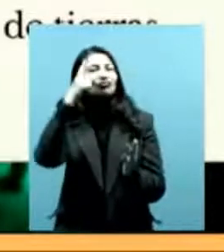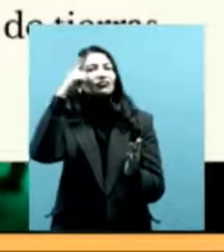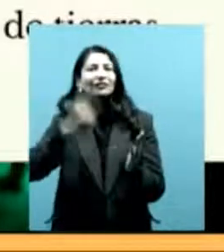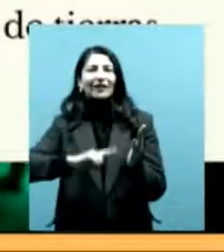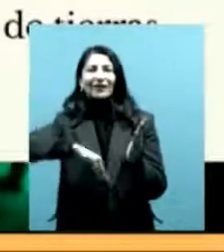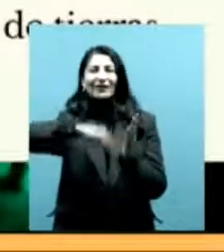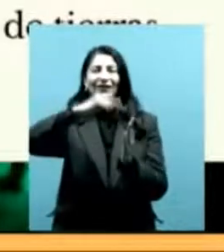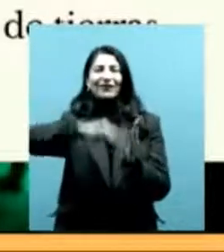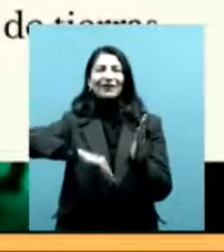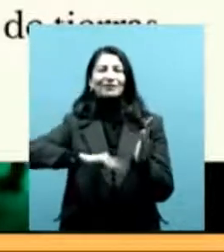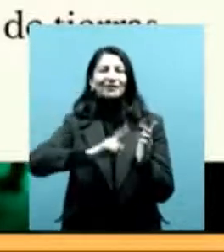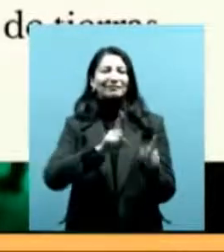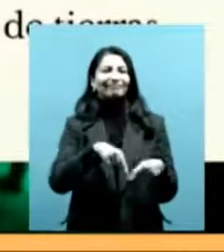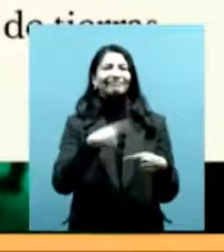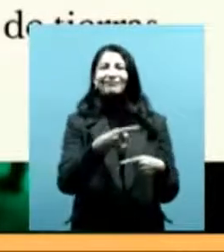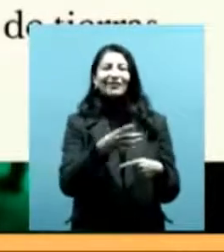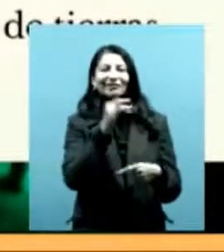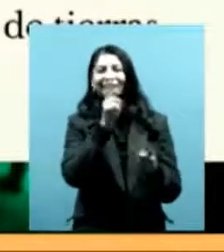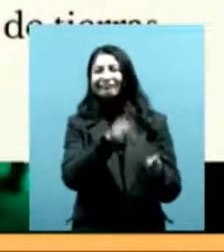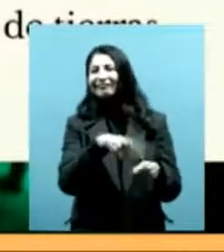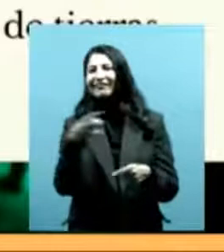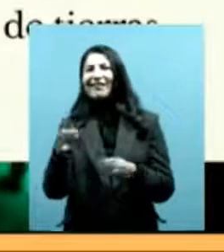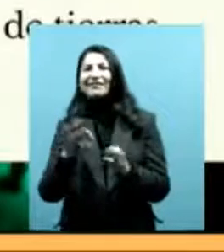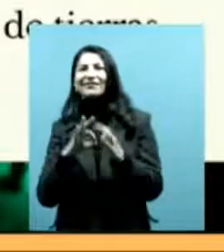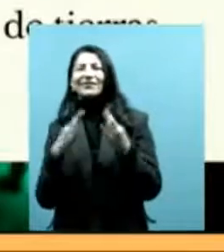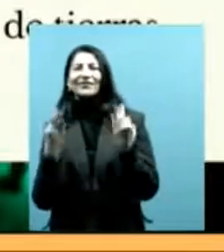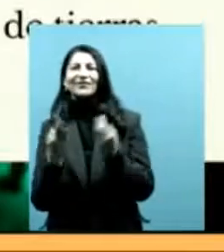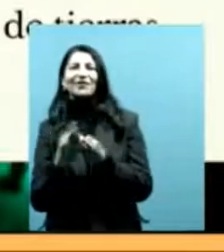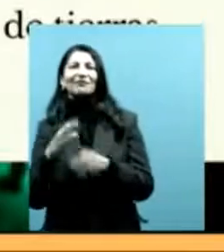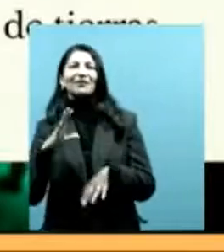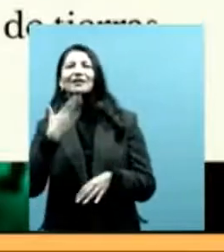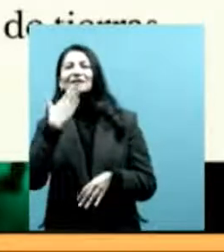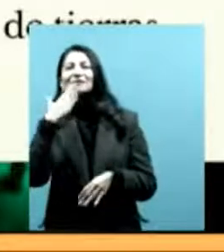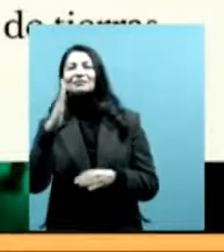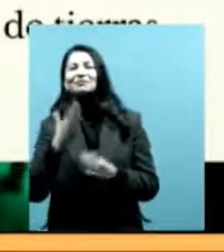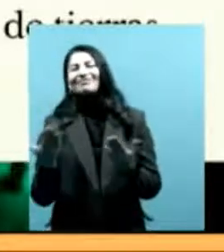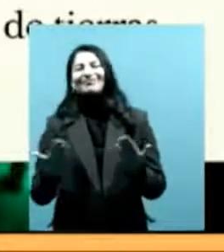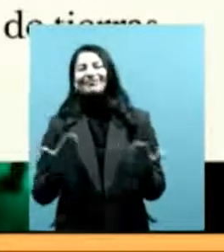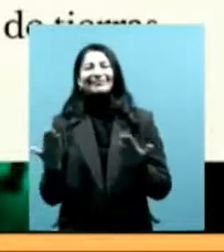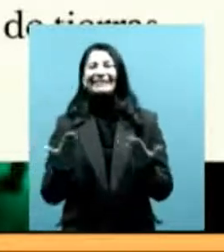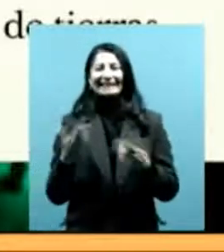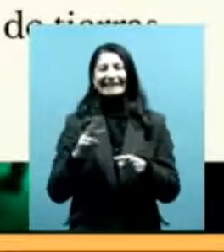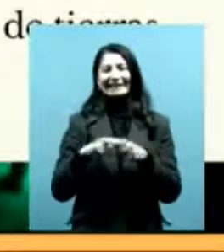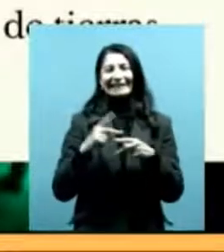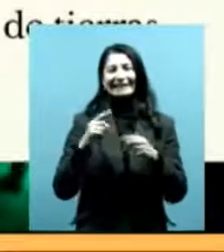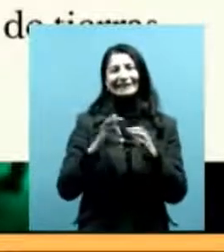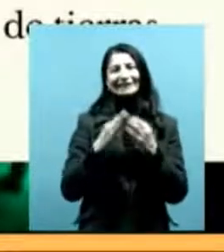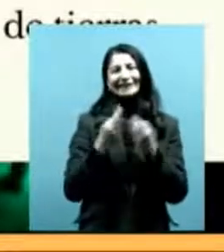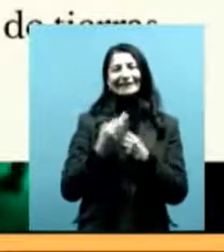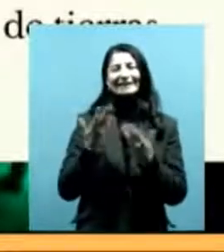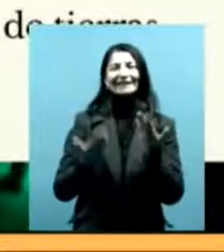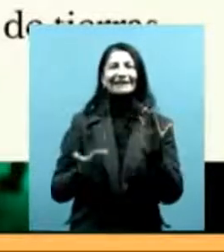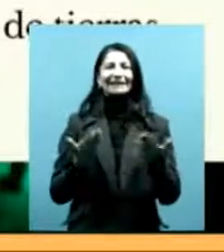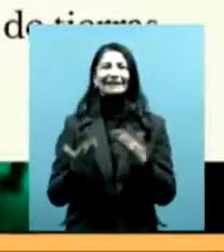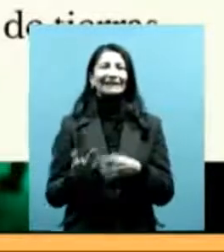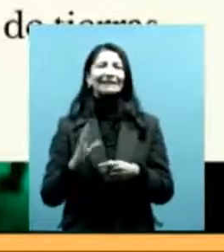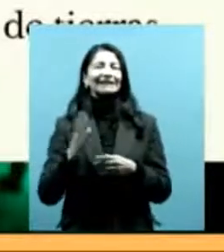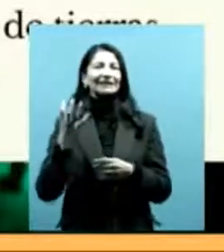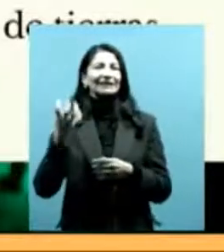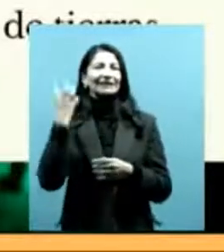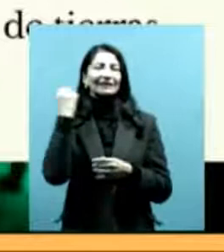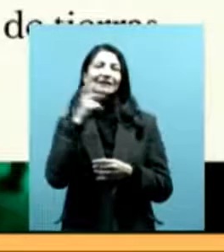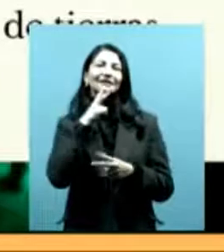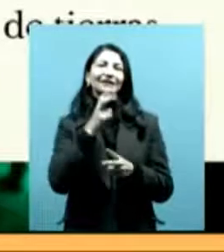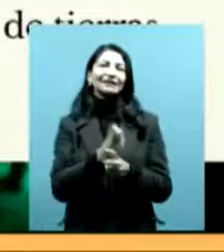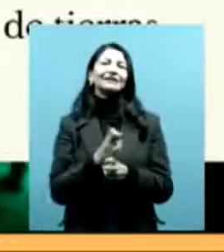importaba ese campo y la familia que estaba en los campos de pronto ya no eran los dueños, ¿no? Esa, la sucesión fue un gran mecanismo de despojo,